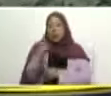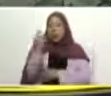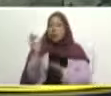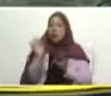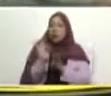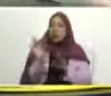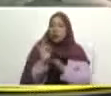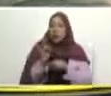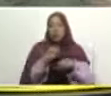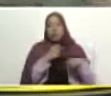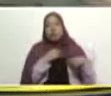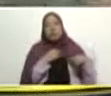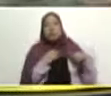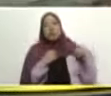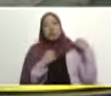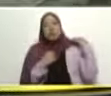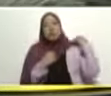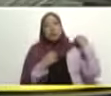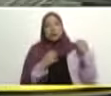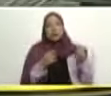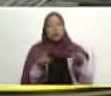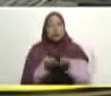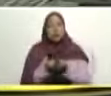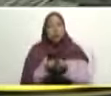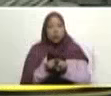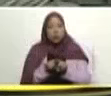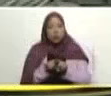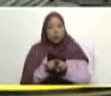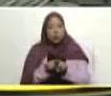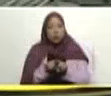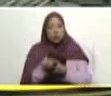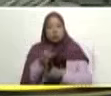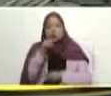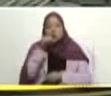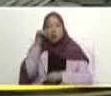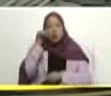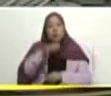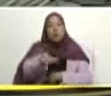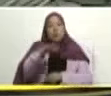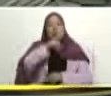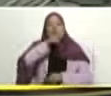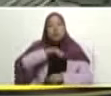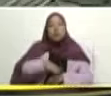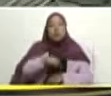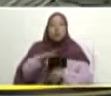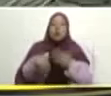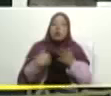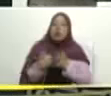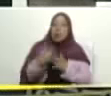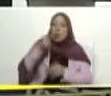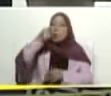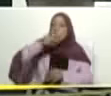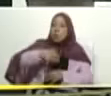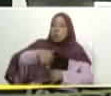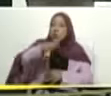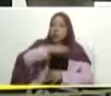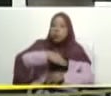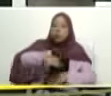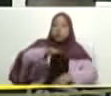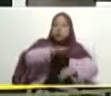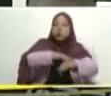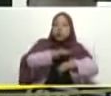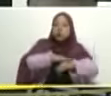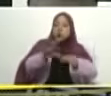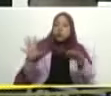nadie nosotros vamos por las calles y medio somos el pueblo histórico y a ese pueblo histórico le hago un llamado a la unión